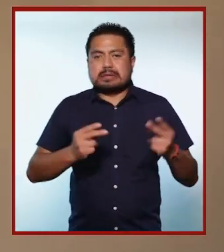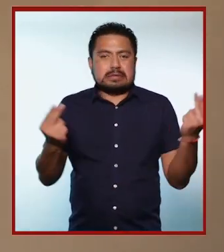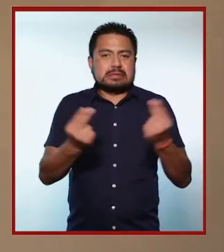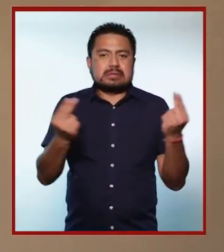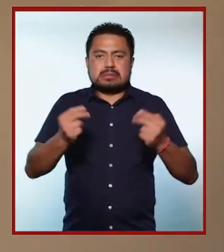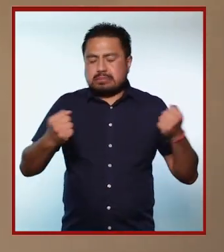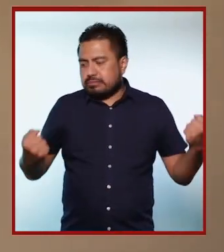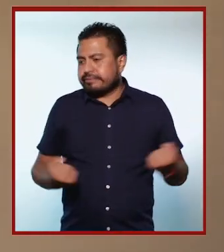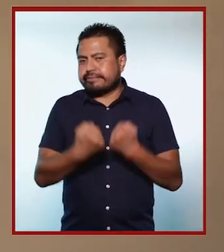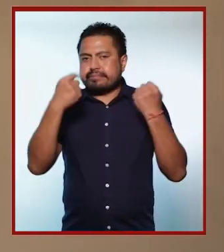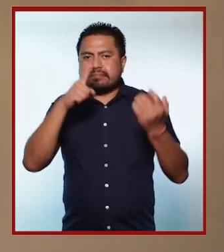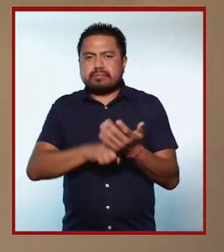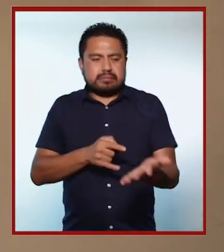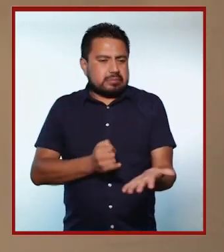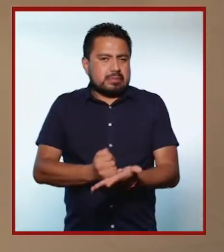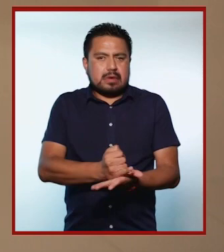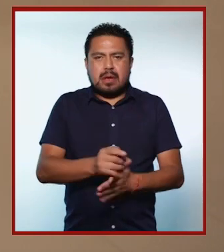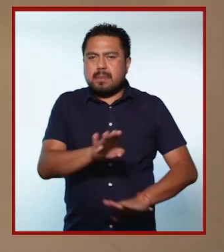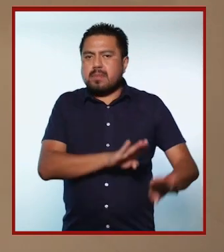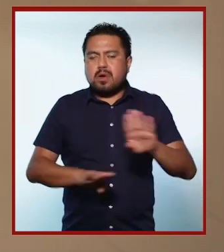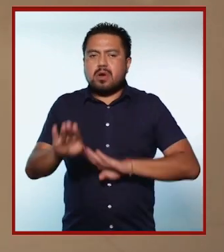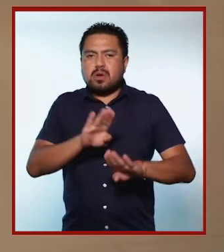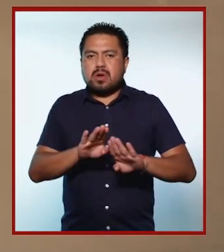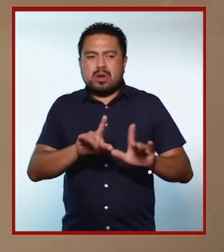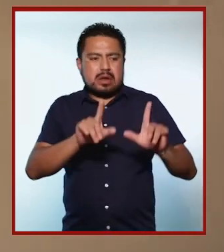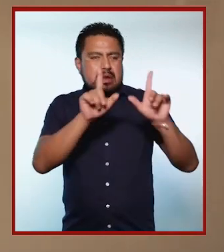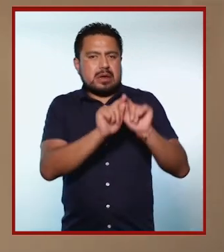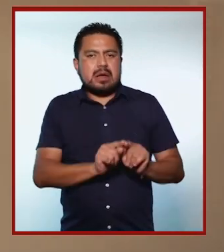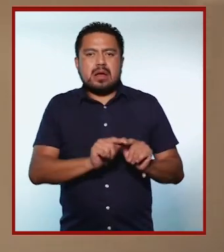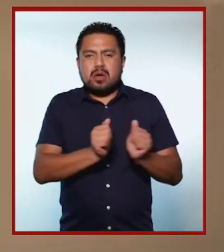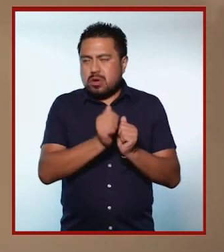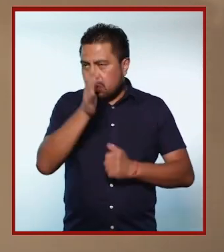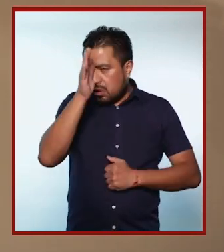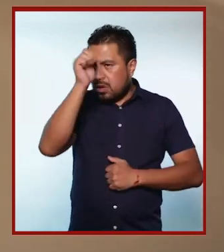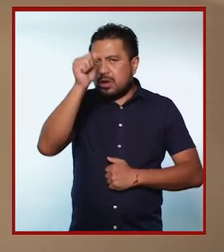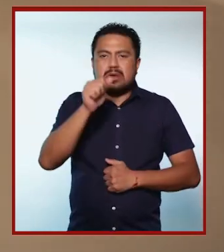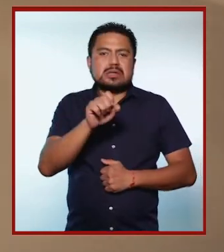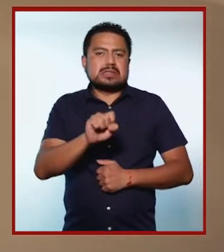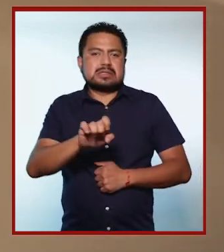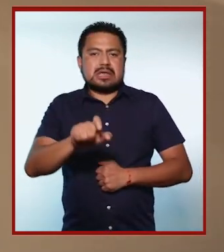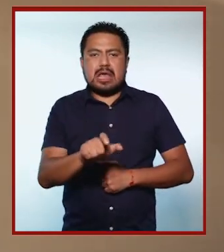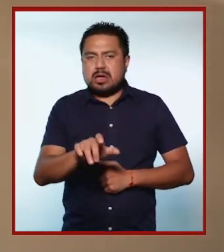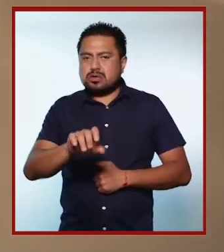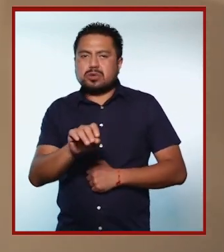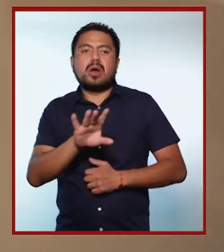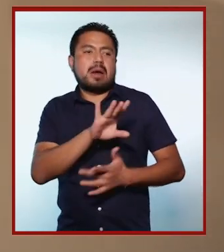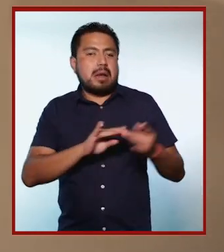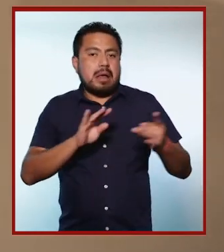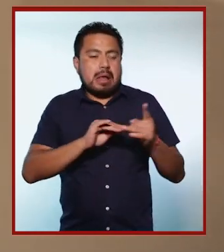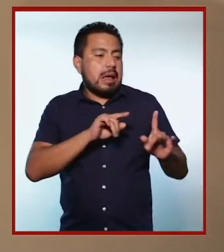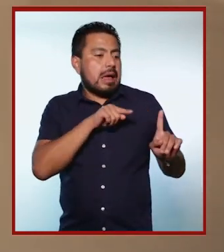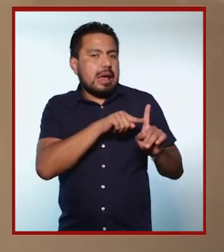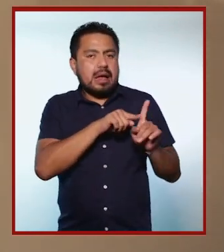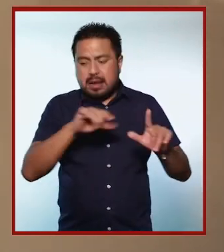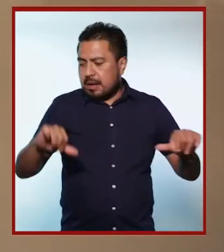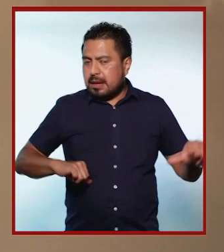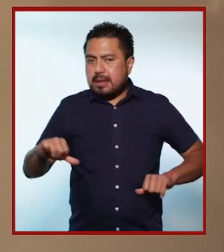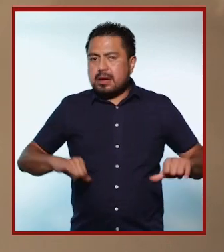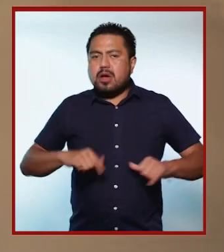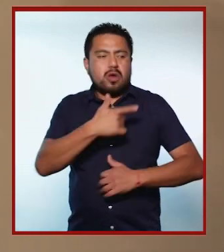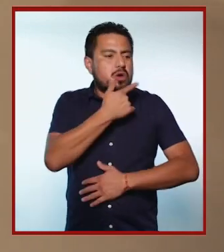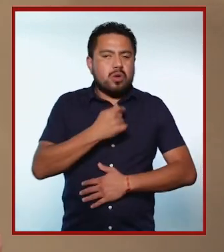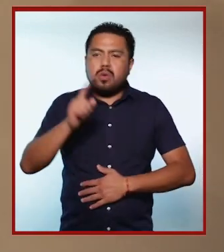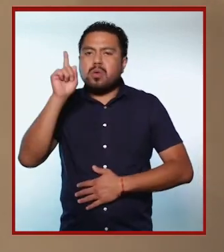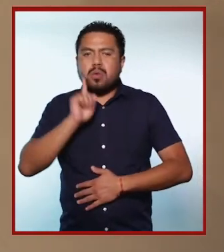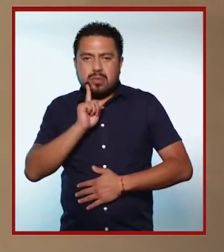surgió de la necesidad de romper con el determinismo biológico implícito en el concepto sexo y marca simbólicamente las